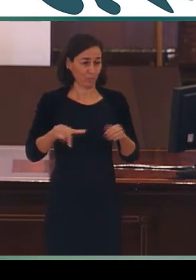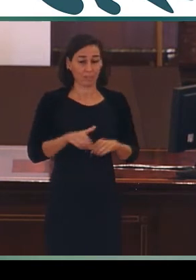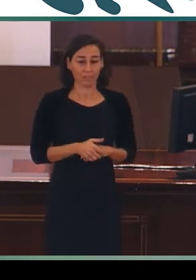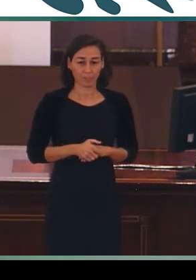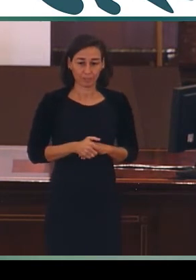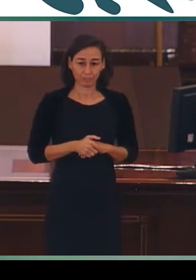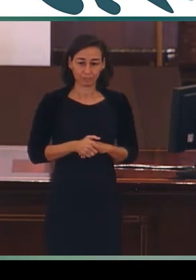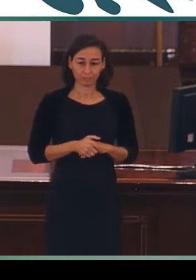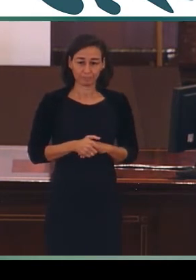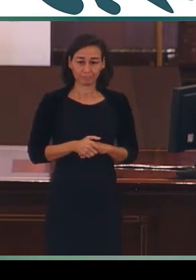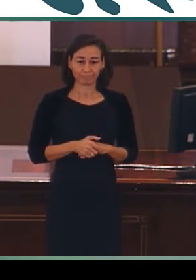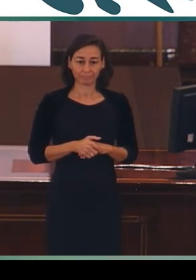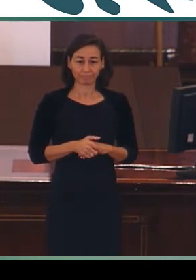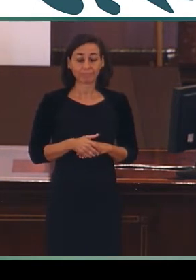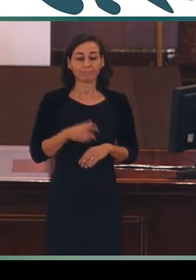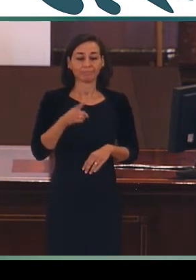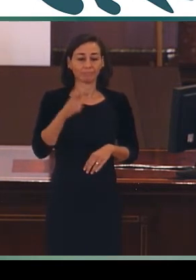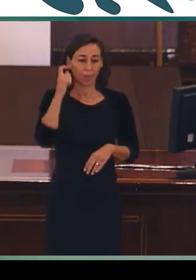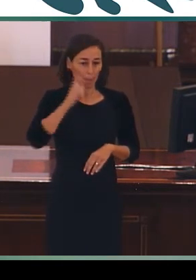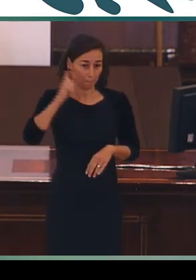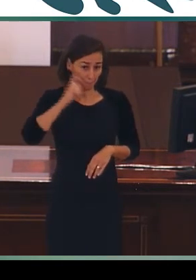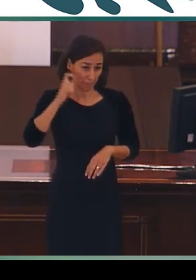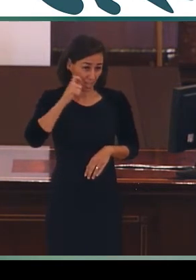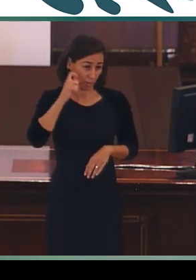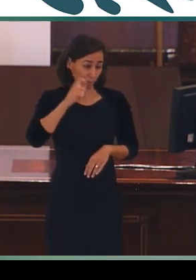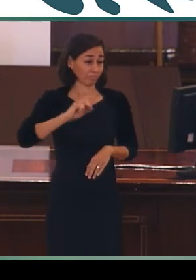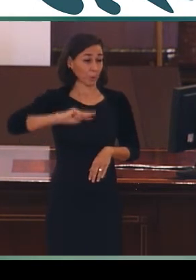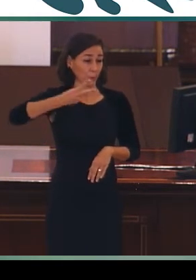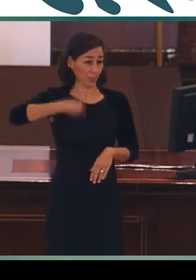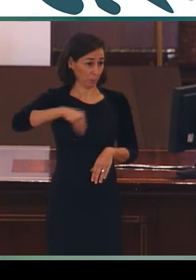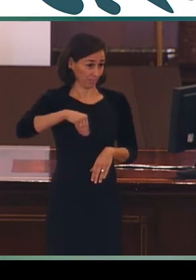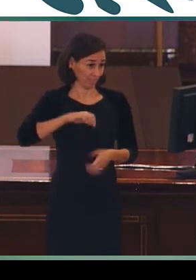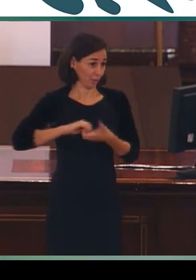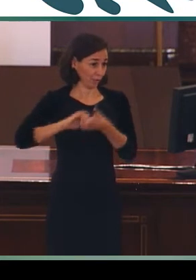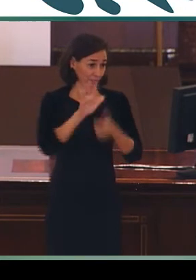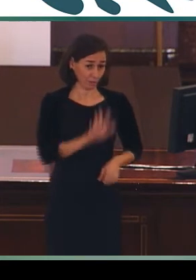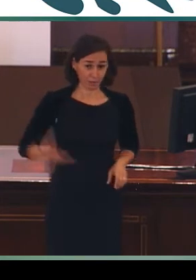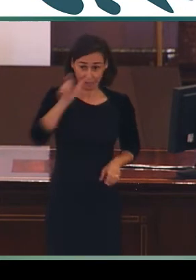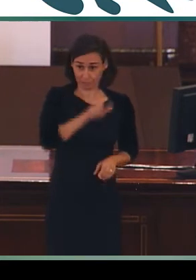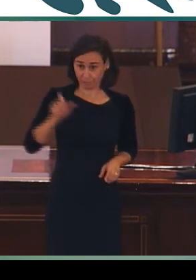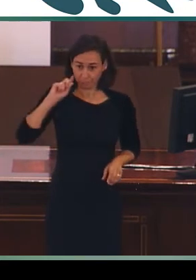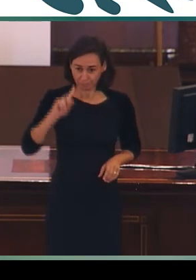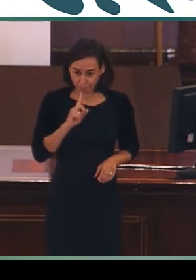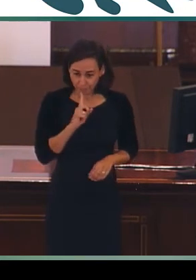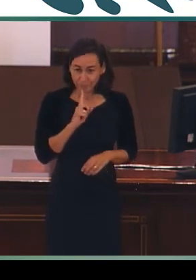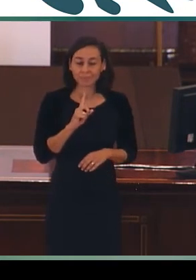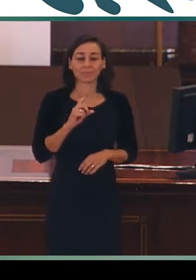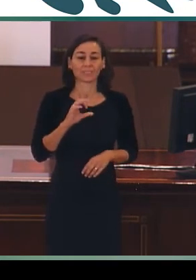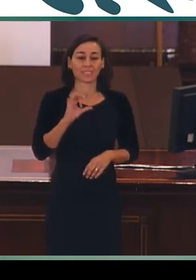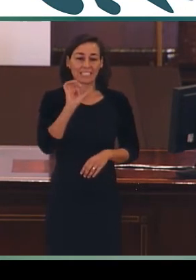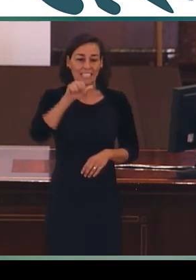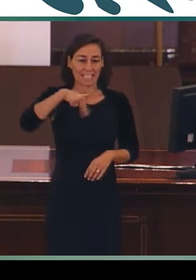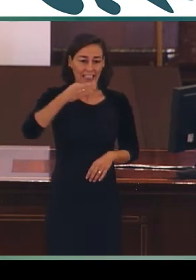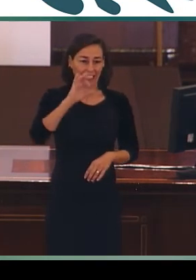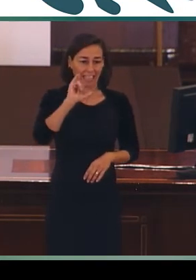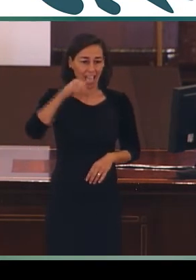Lingüística, Amparo, vicepresidenta, Amparo Minguet, vicepresidenta de la Confederación, querido Santiago Moreno, Teresa